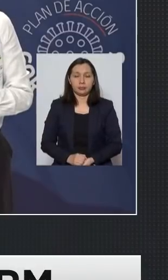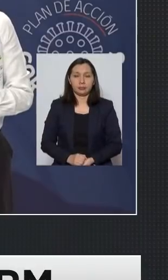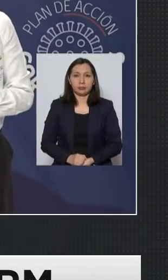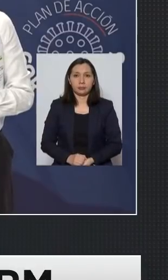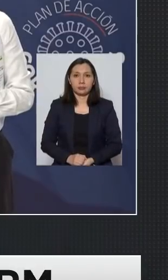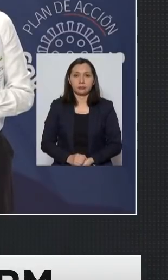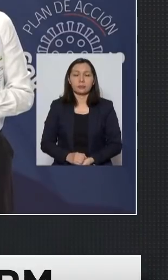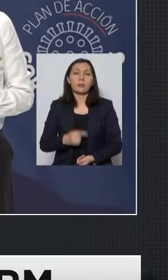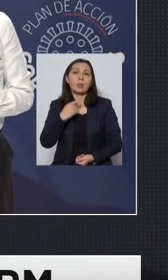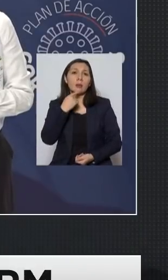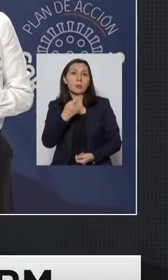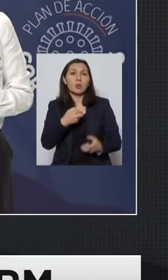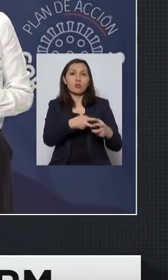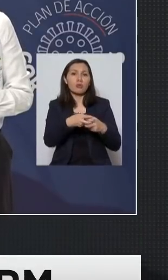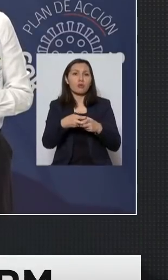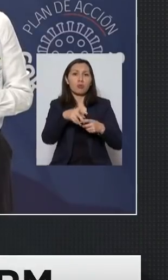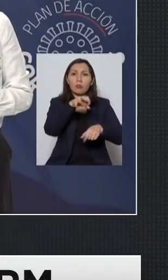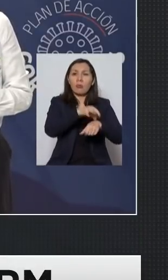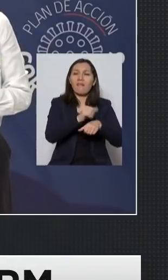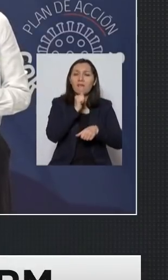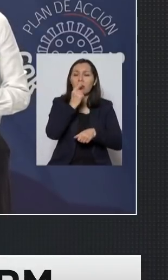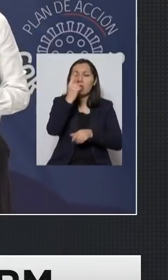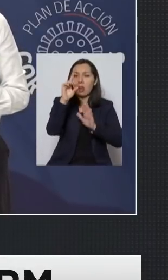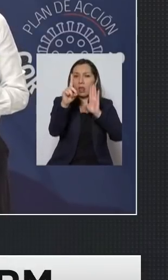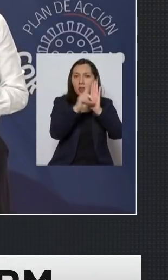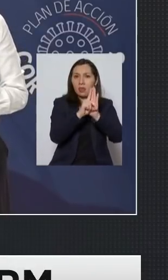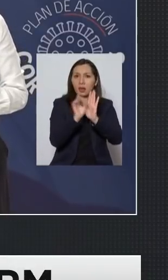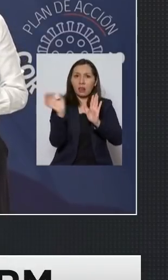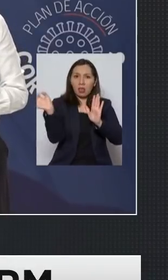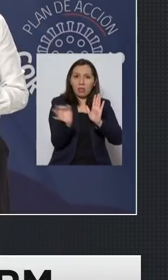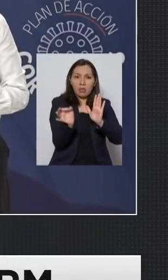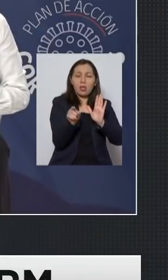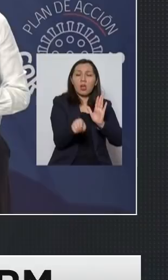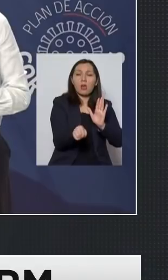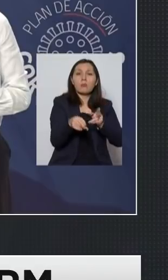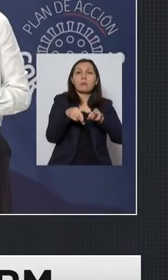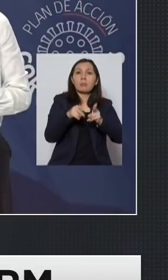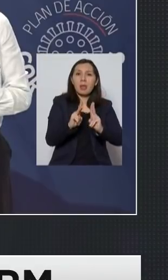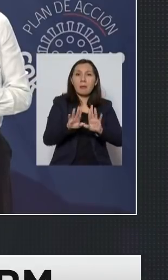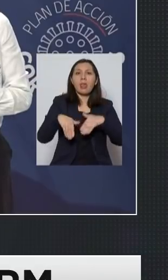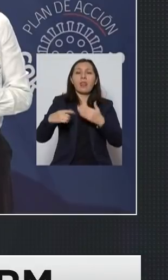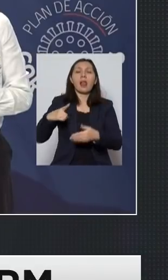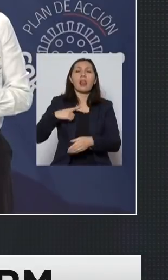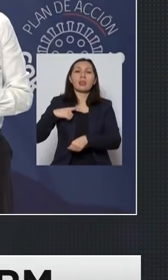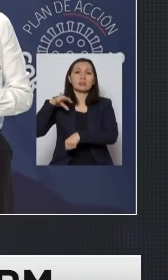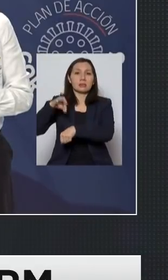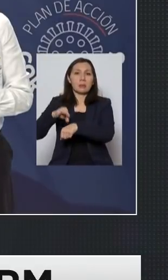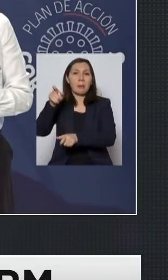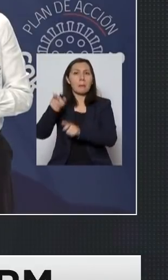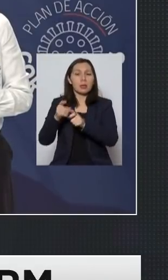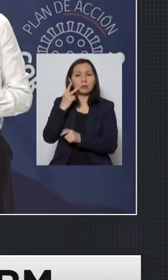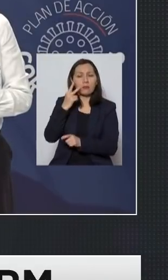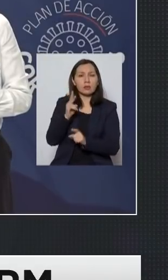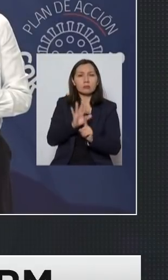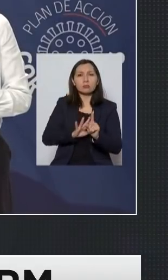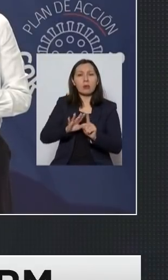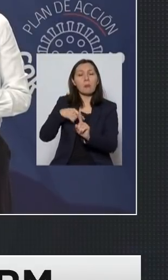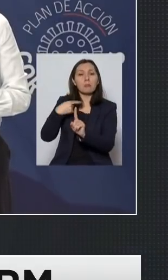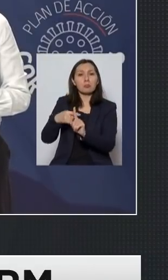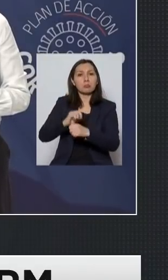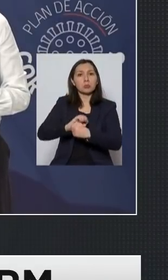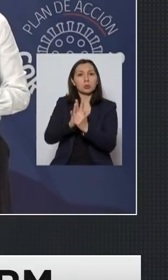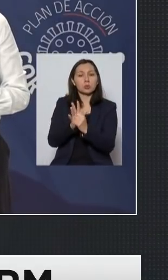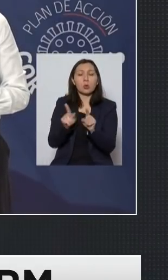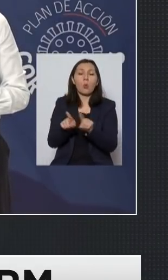desde el colegio médico dicen que todavía falta un decreto para que se permita otorgar licencia médica a personas consideradas como casos positivos